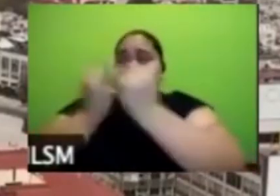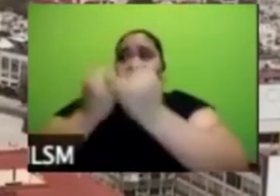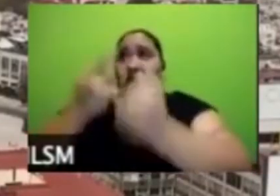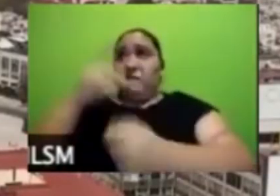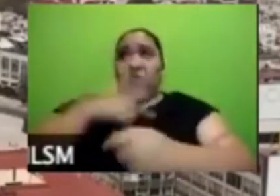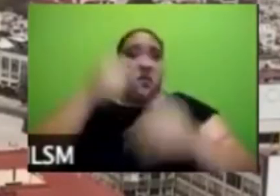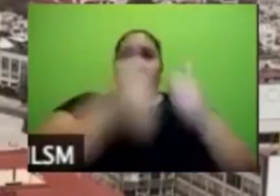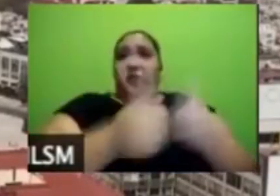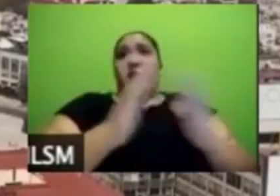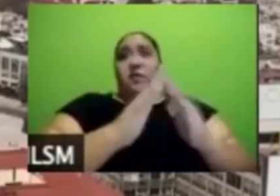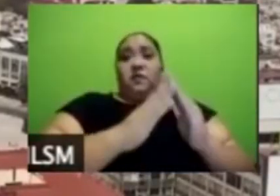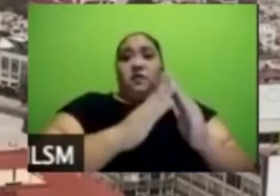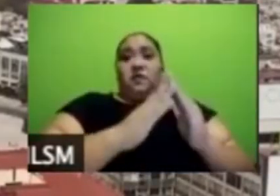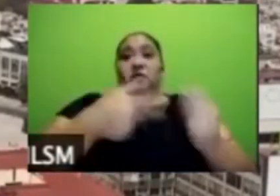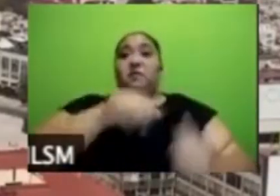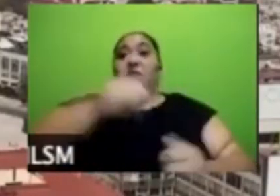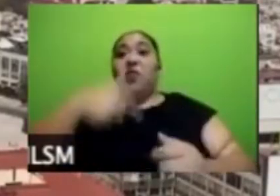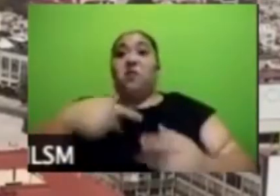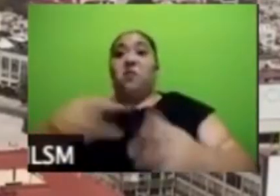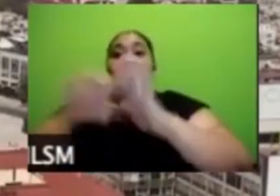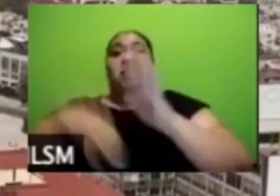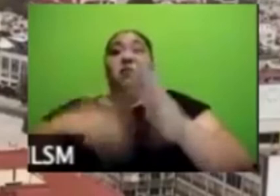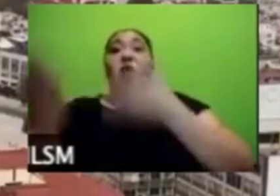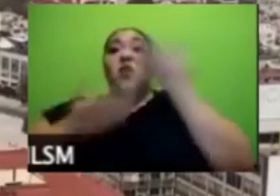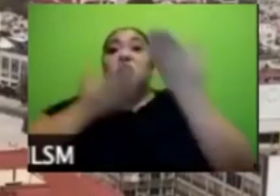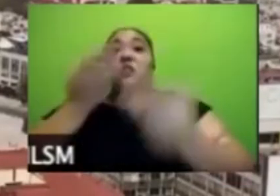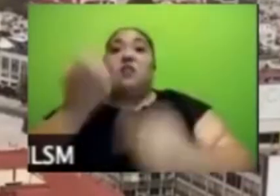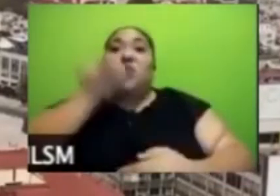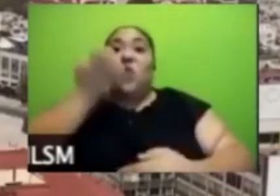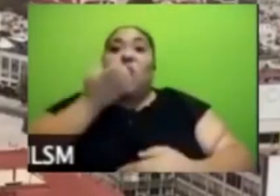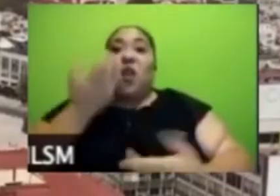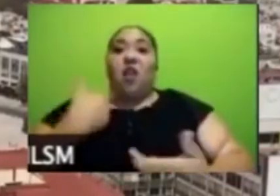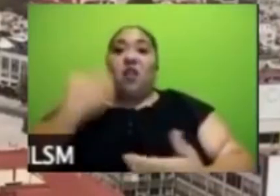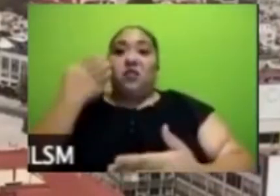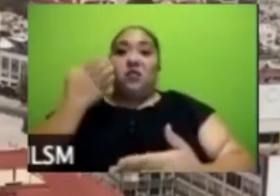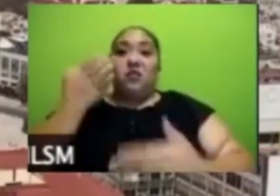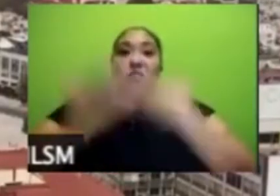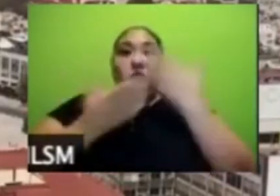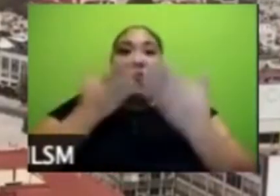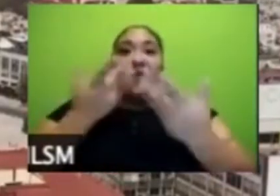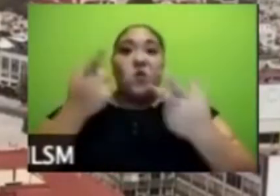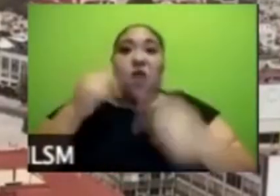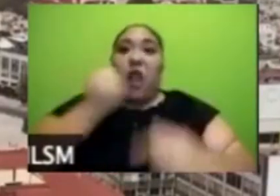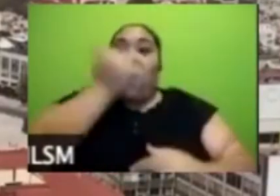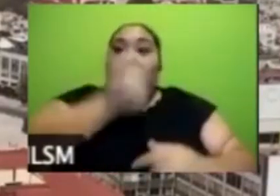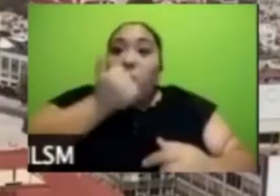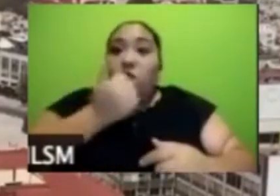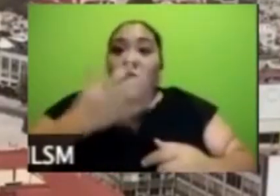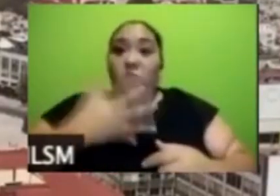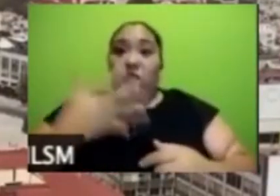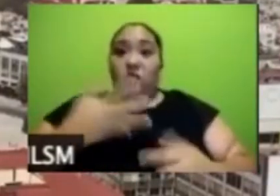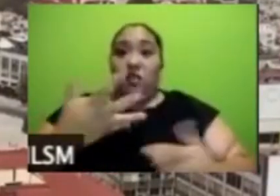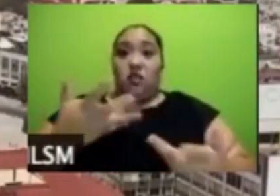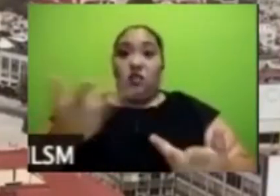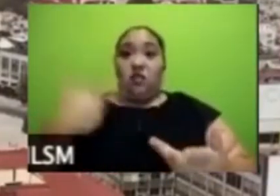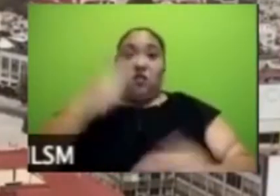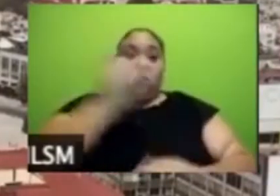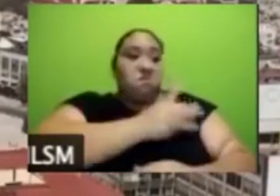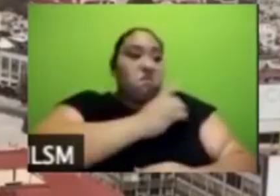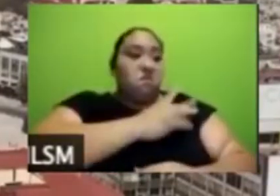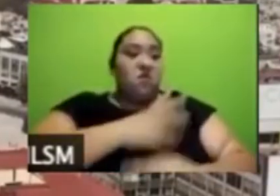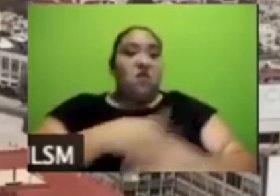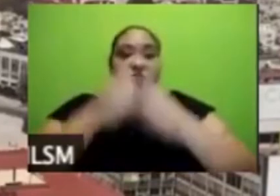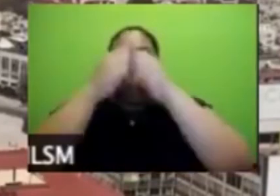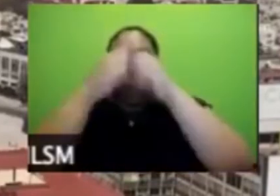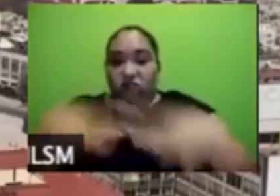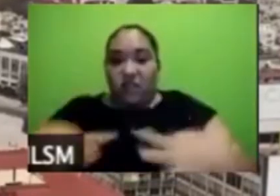escolar o sea la preocupación de ellos no es perder el empleo la preocupación tiene una preocupación de decir pierdo